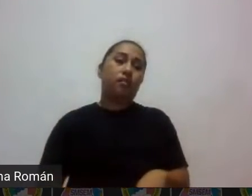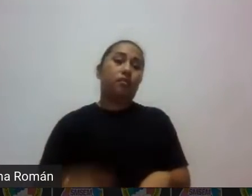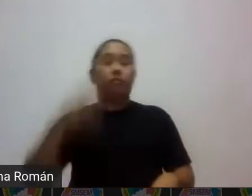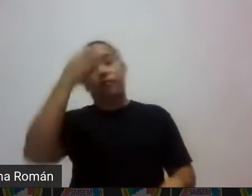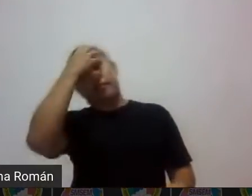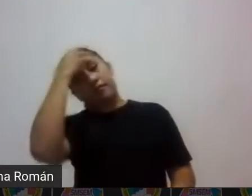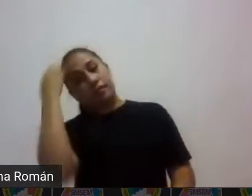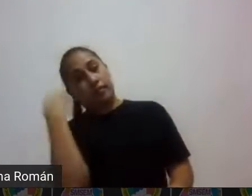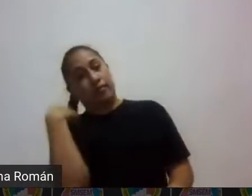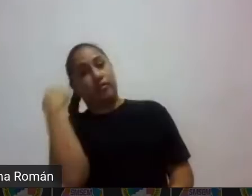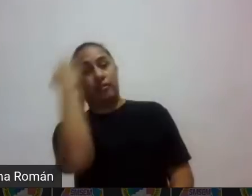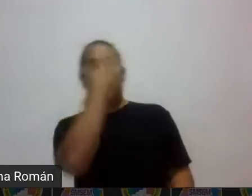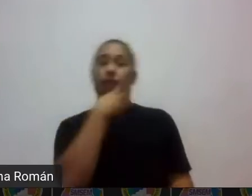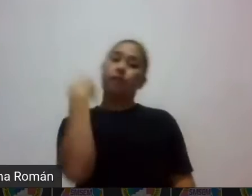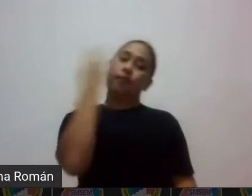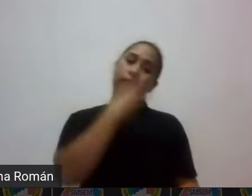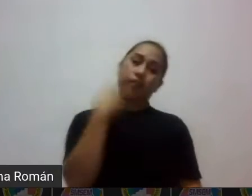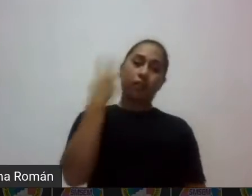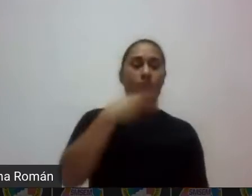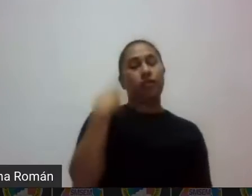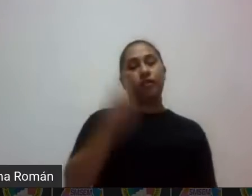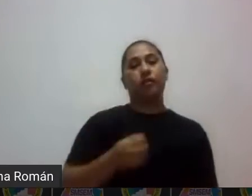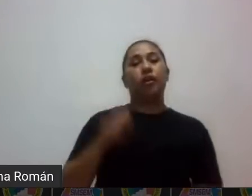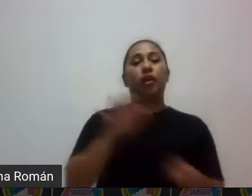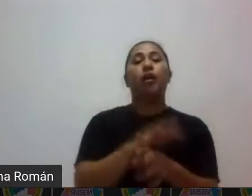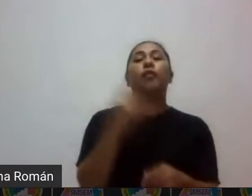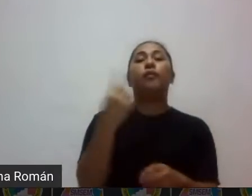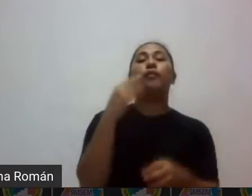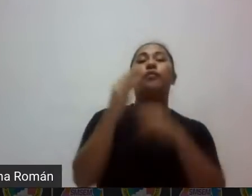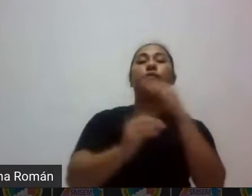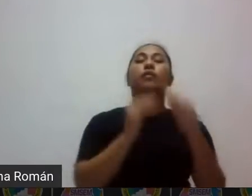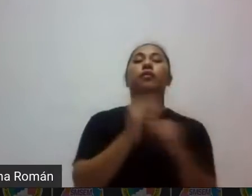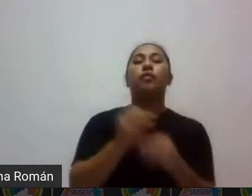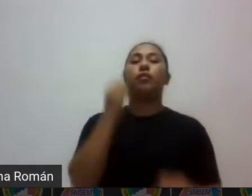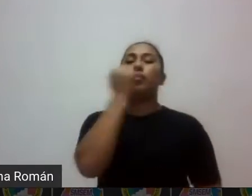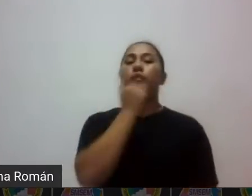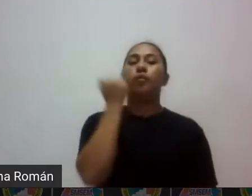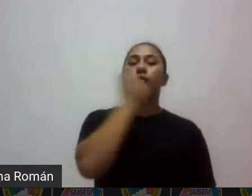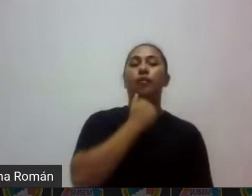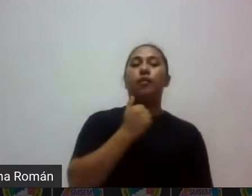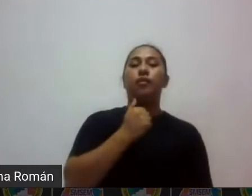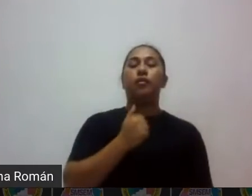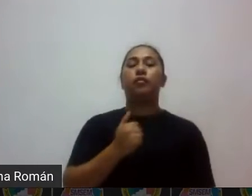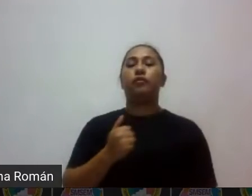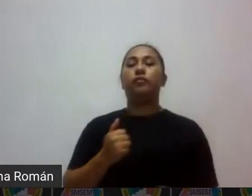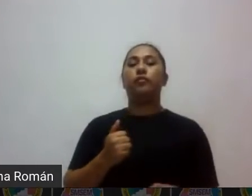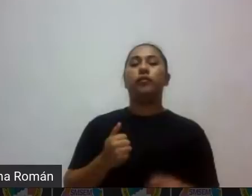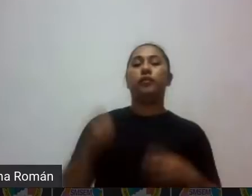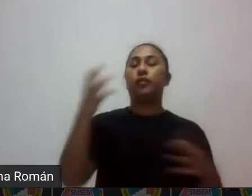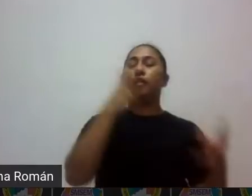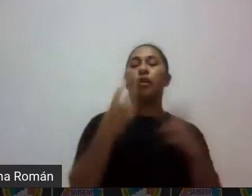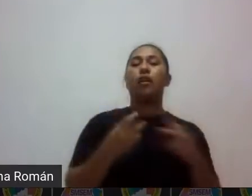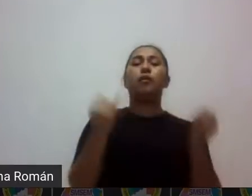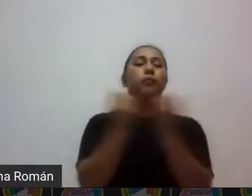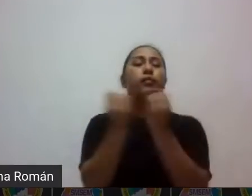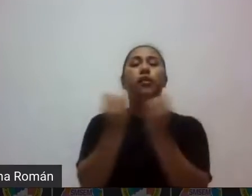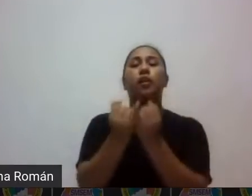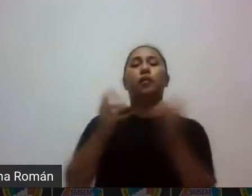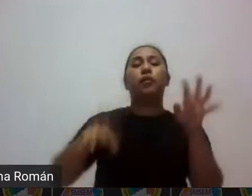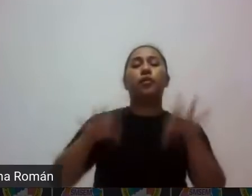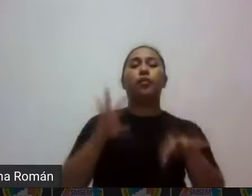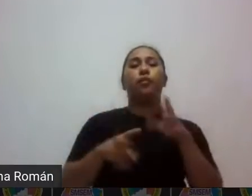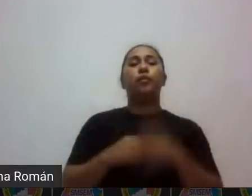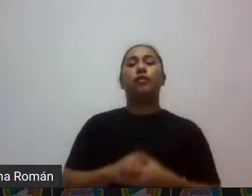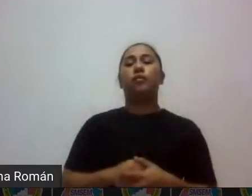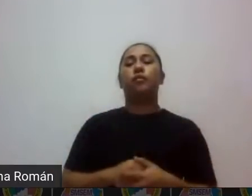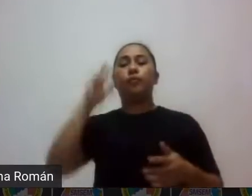a versión en examen versión b porque todos los alumnos se les evalúa en las mismas condiciones y lo que brinca en